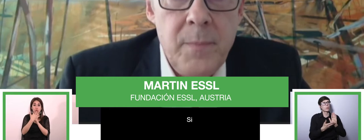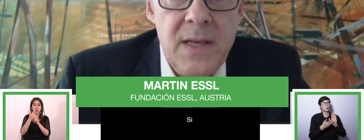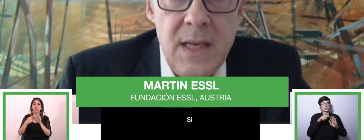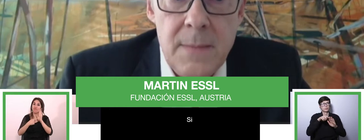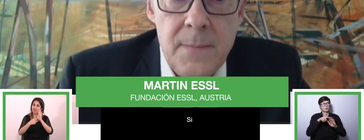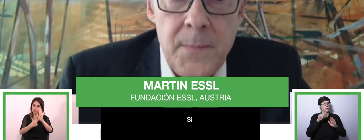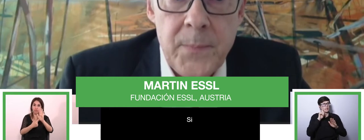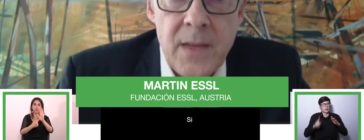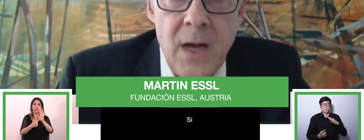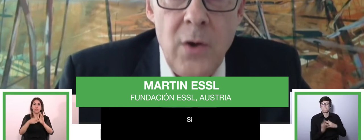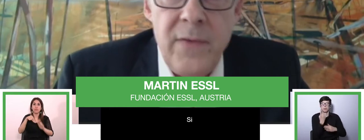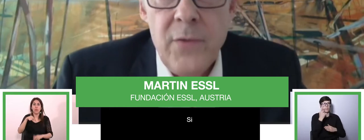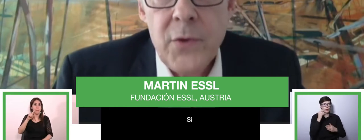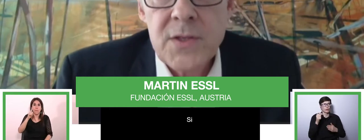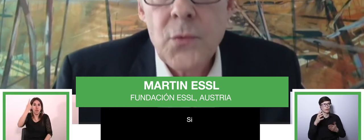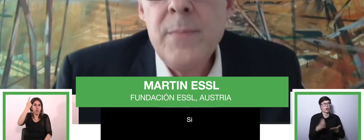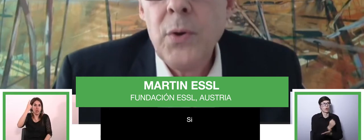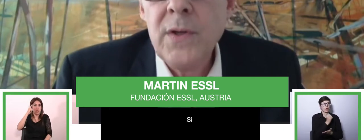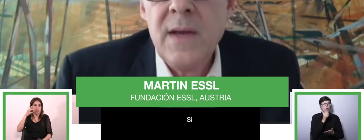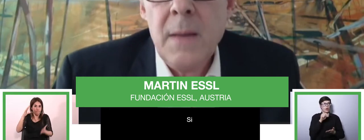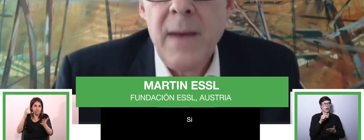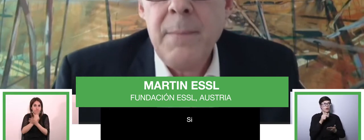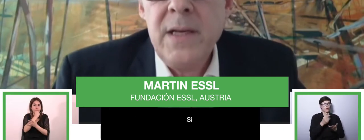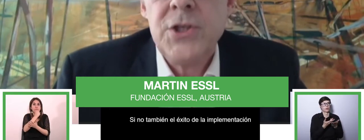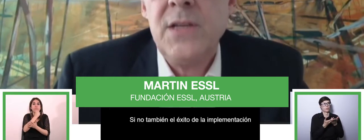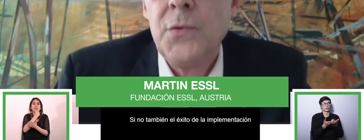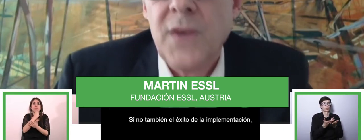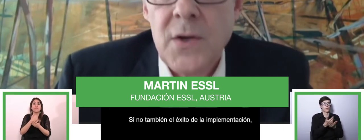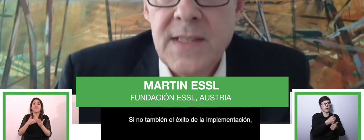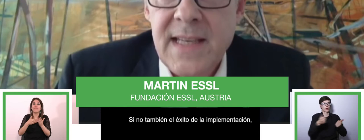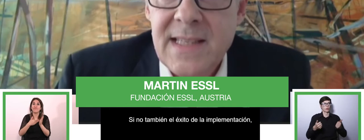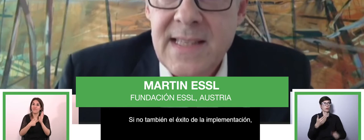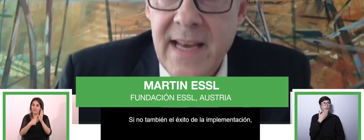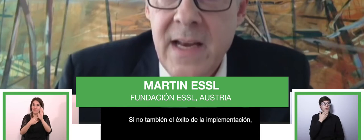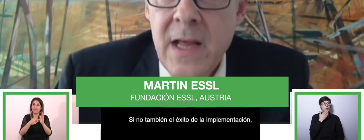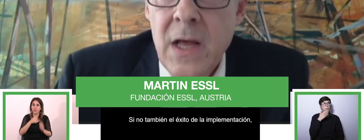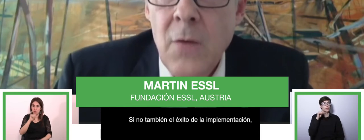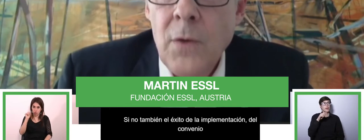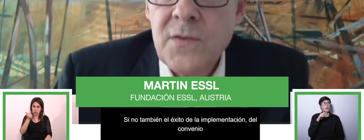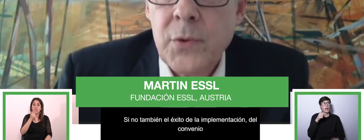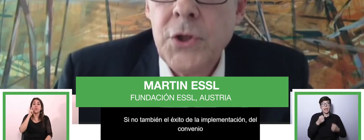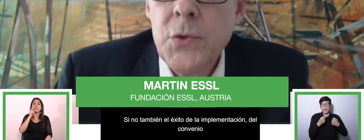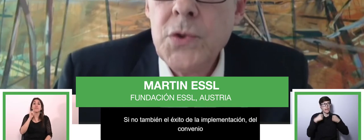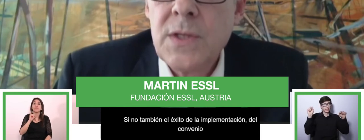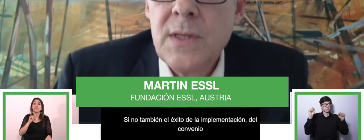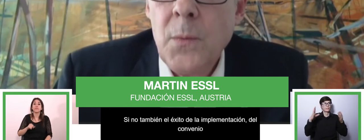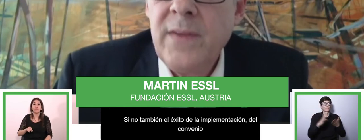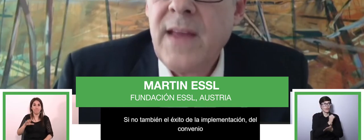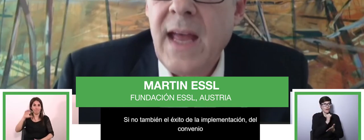países del convenio de las Naciones Unidas para las Personas con Discapacidades. El 2010,